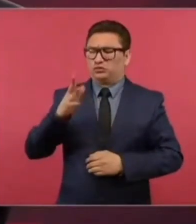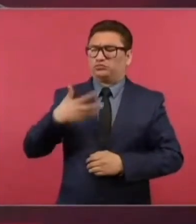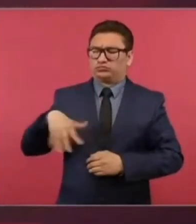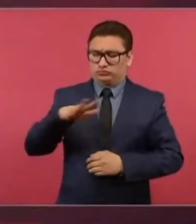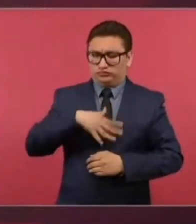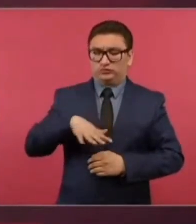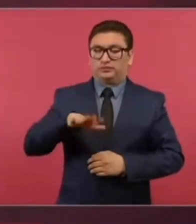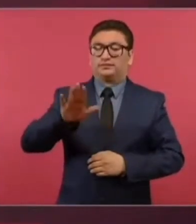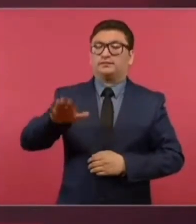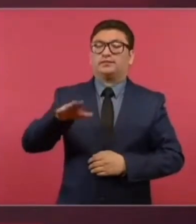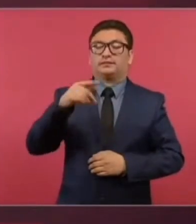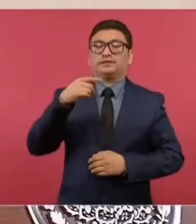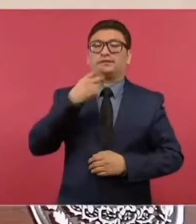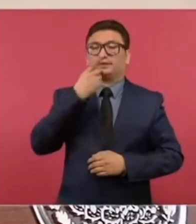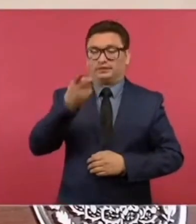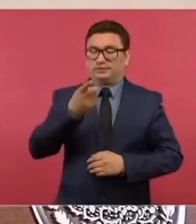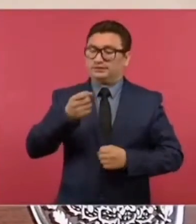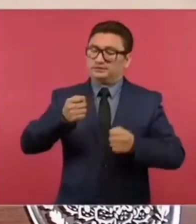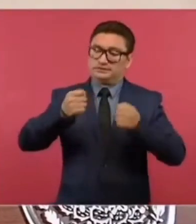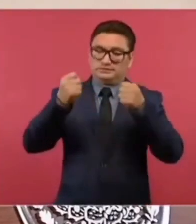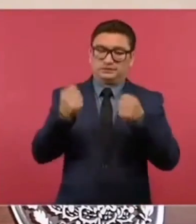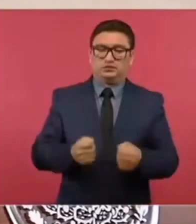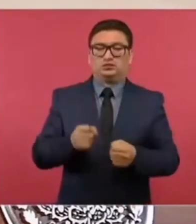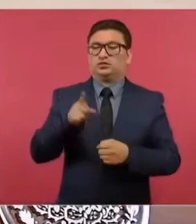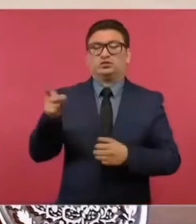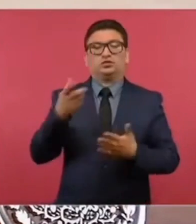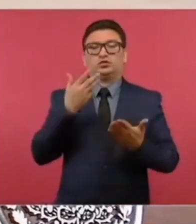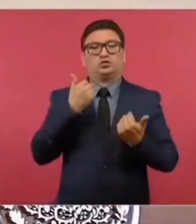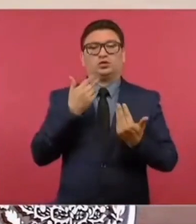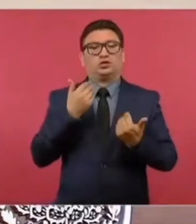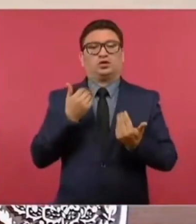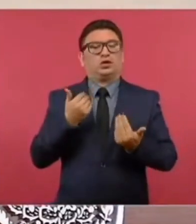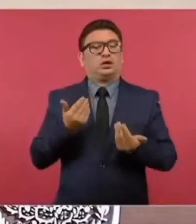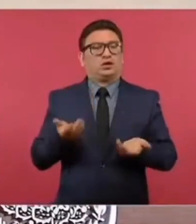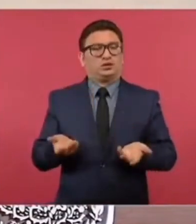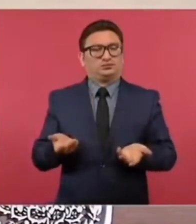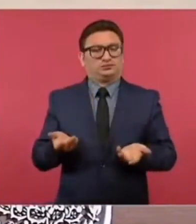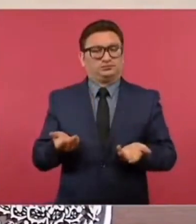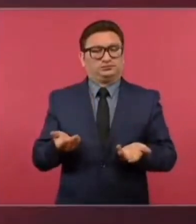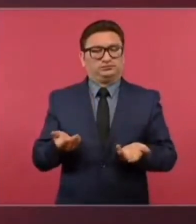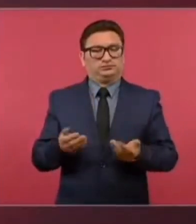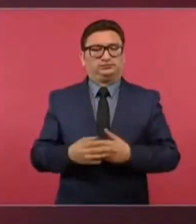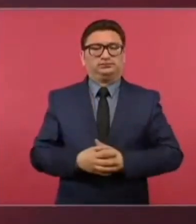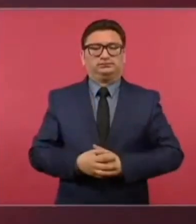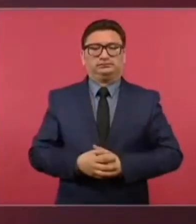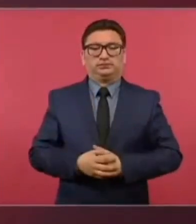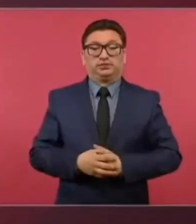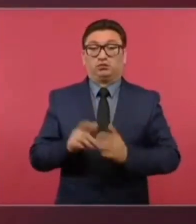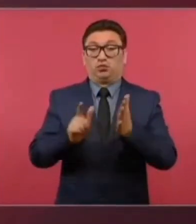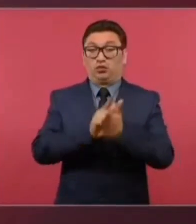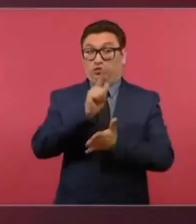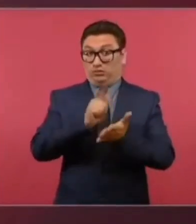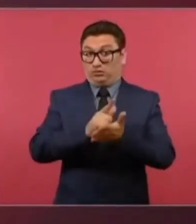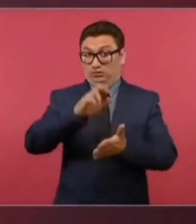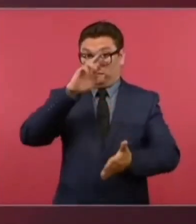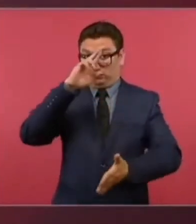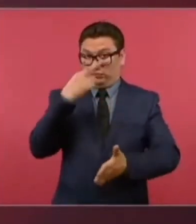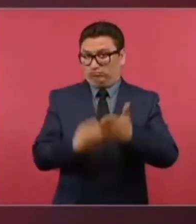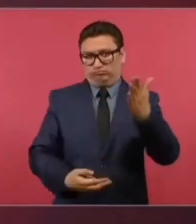asegurar que no hay nada ilegal